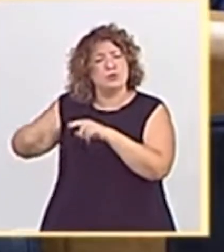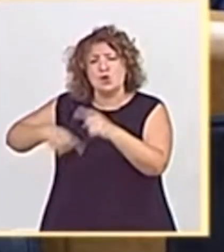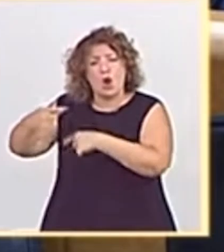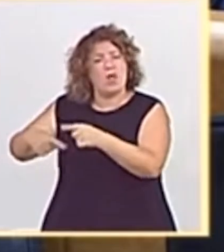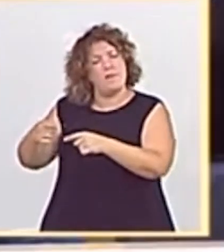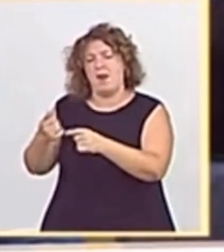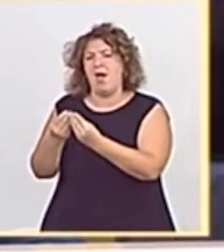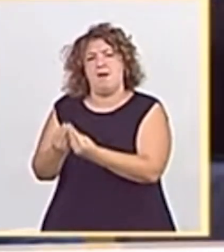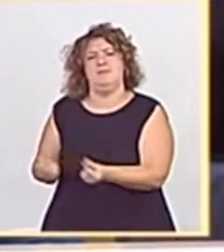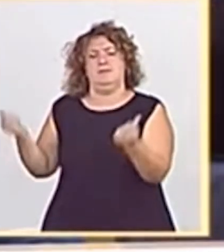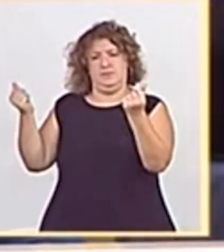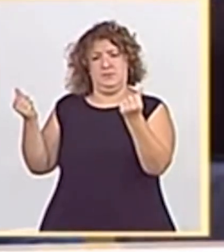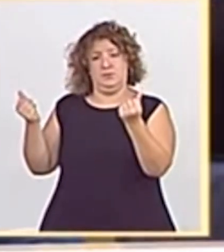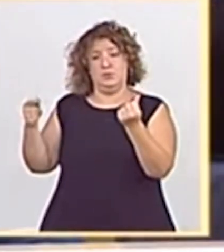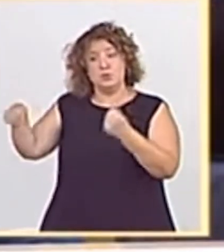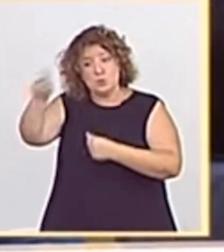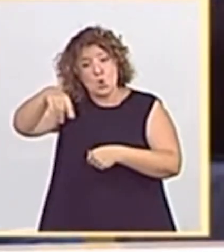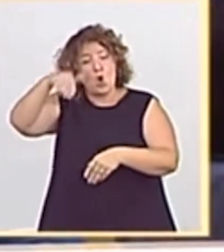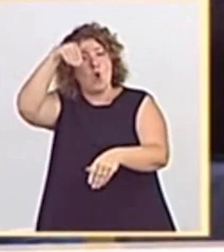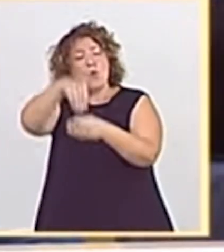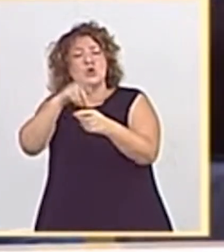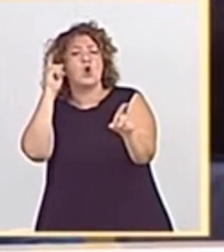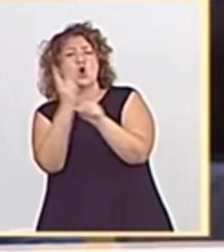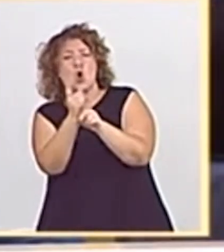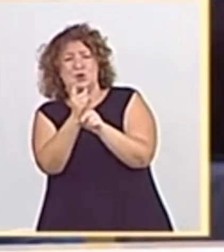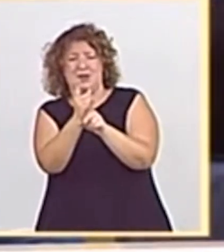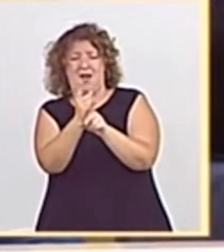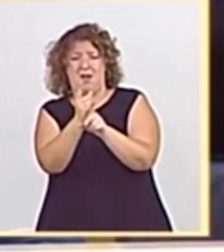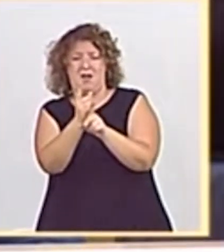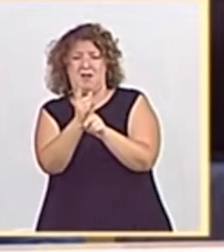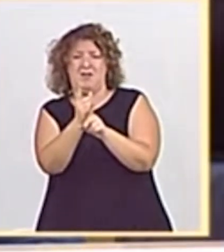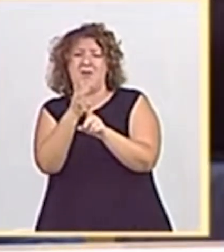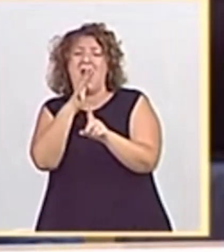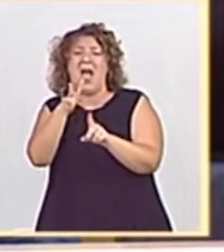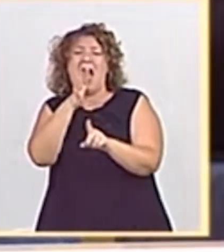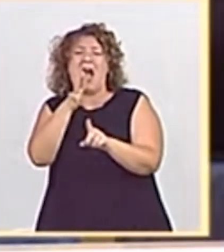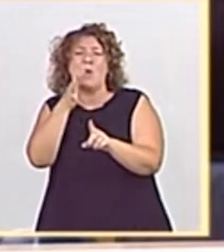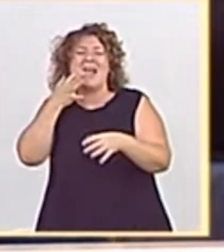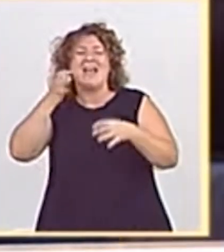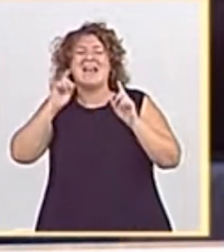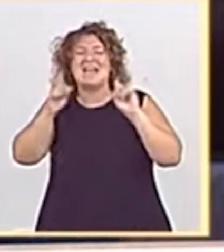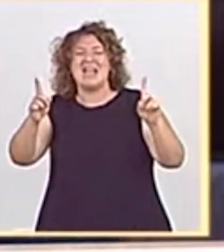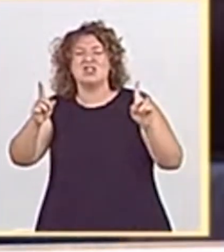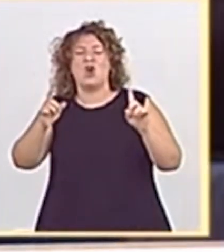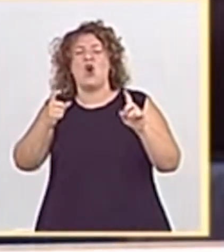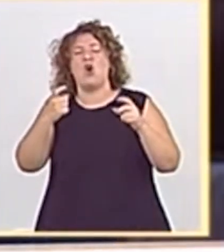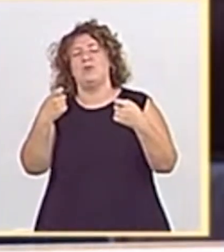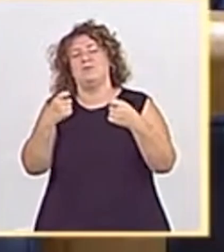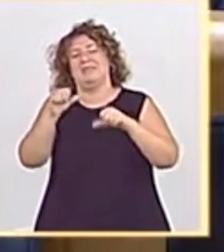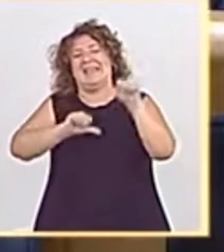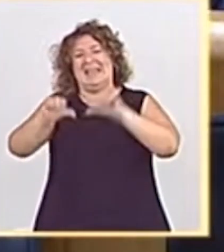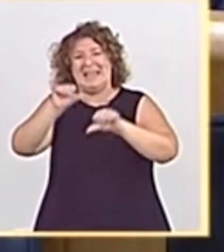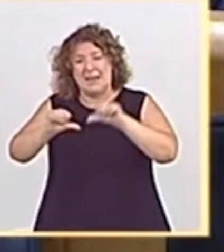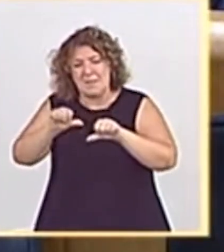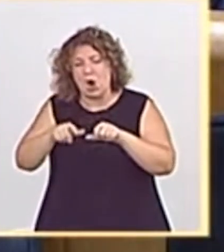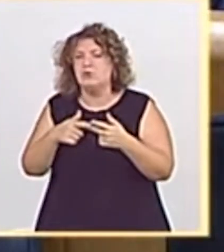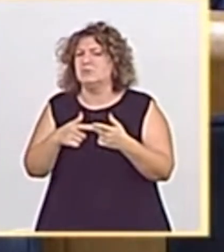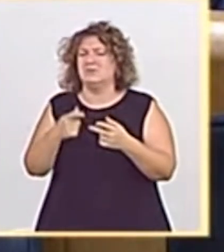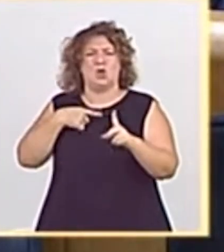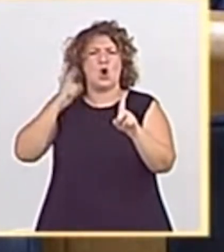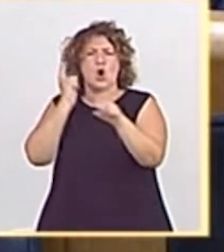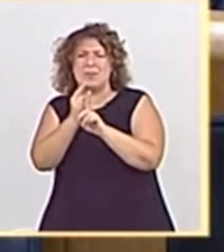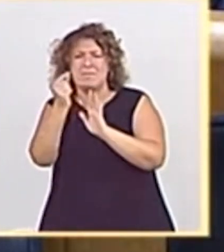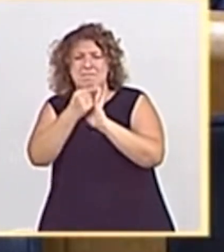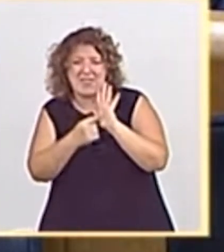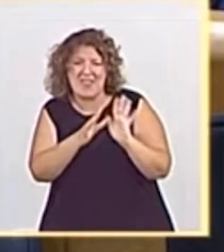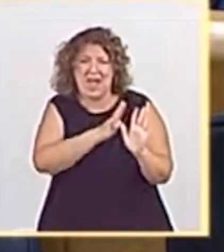corregido. Ustedes votaron en contra de la declaración del acuífero en riesgo químico. Ustedes han boicoteado sistemáticamente la adopción de